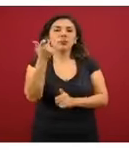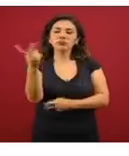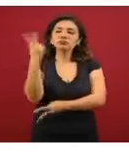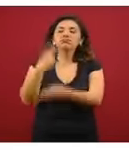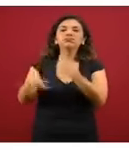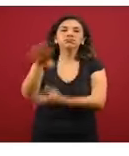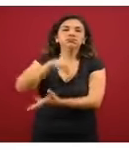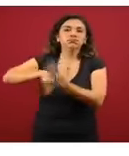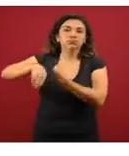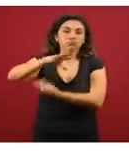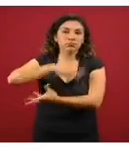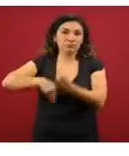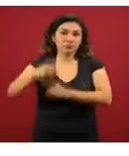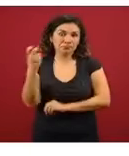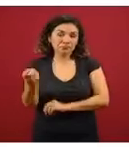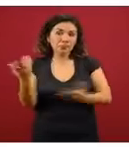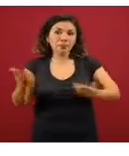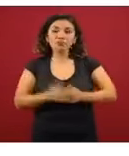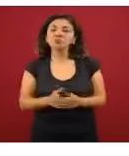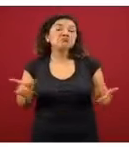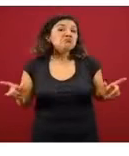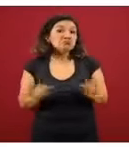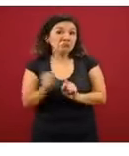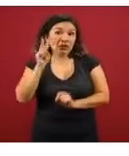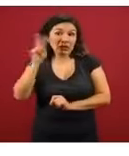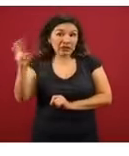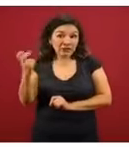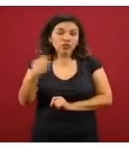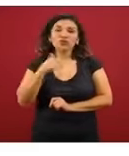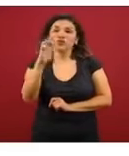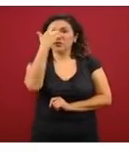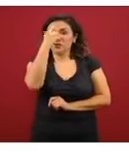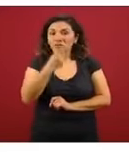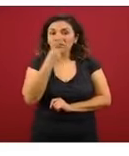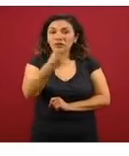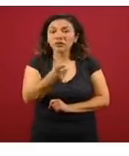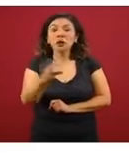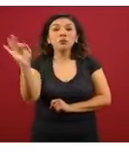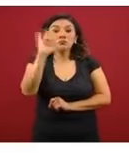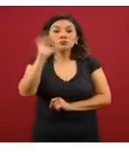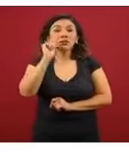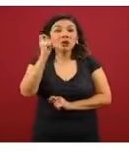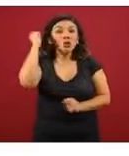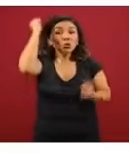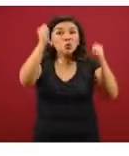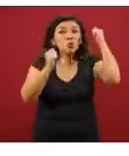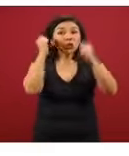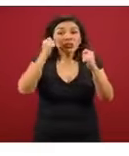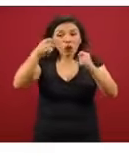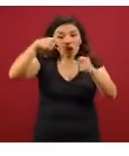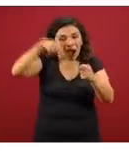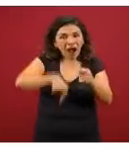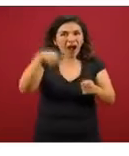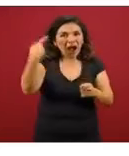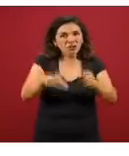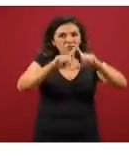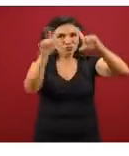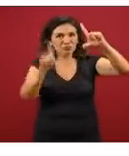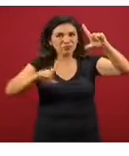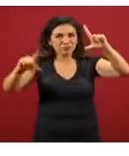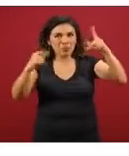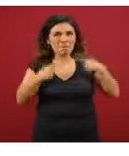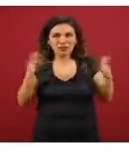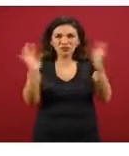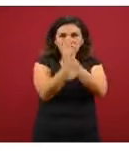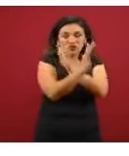de pesos. En síntesis, les recuerdo que si hablamos del turismo interno, es fundamental que es lo